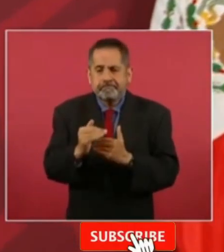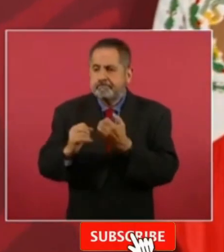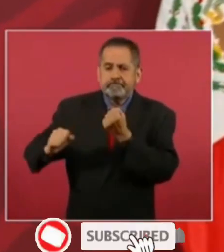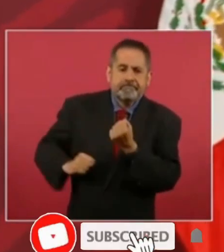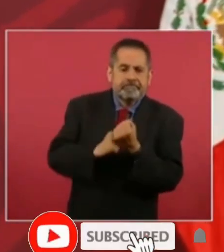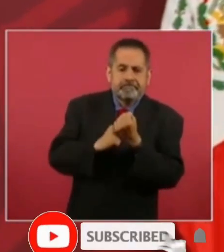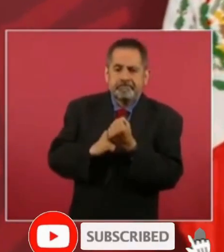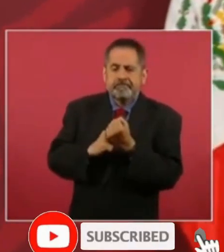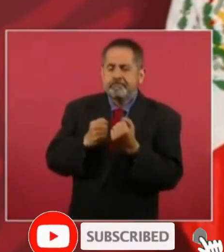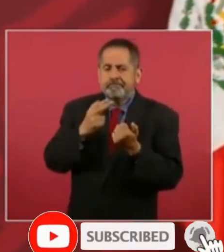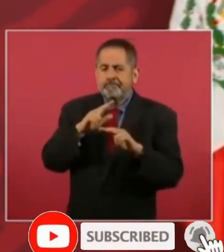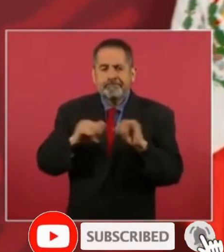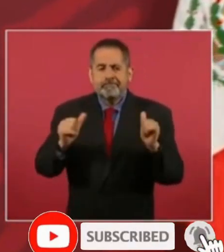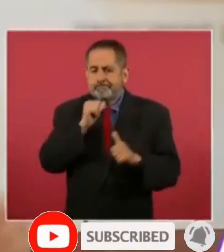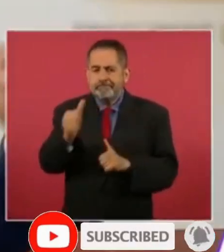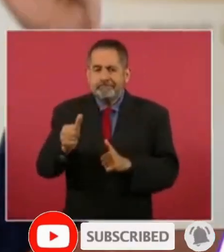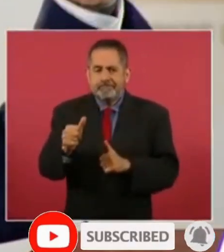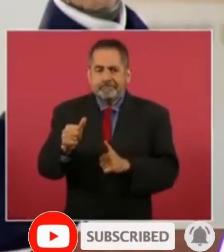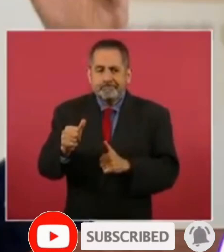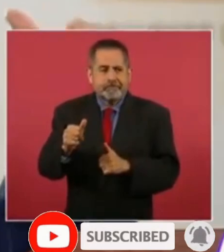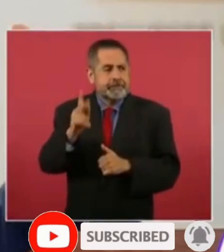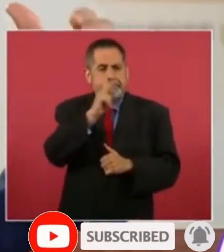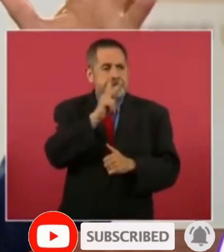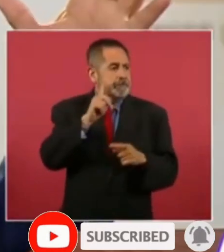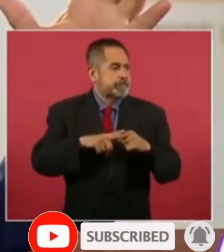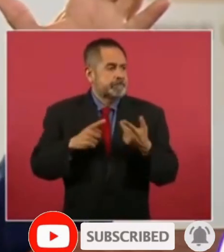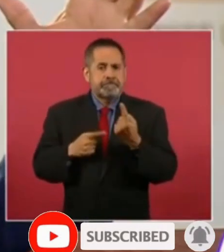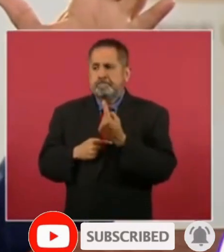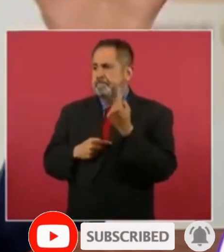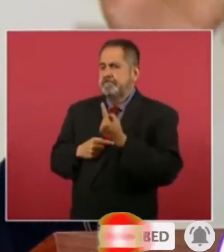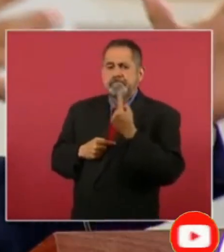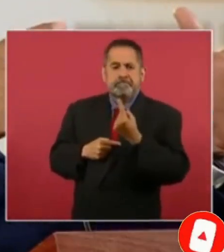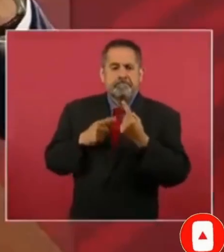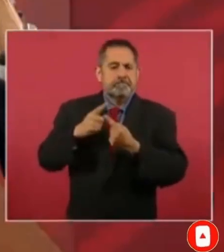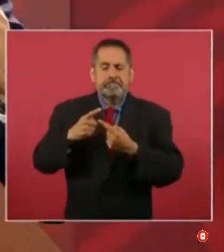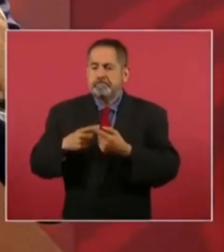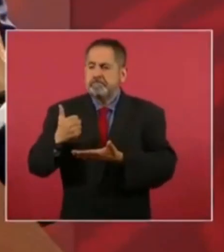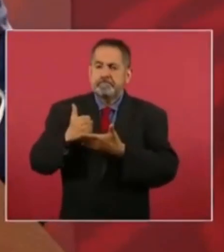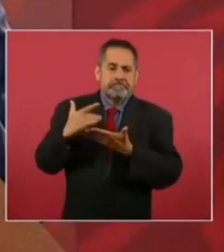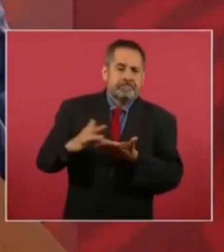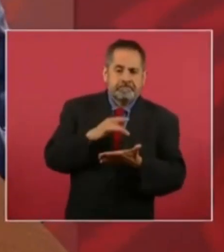sociales se quedó en el aire y por eso